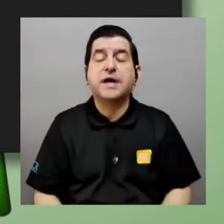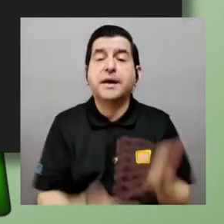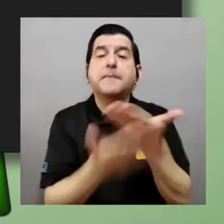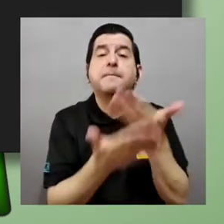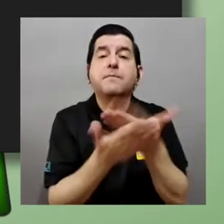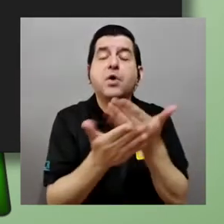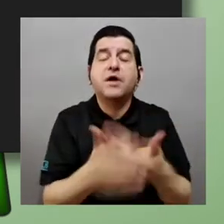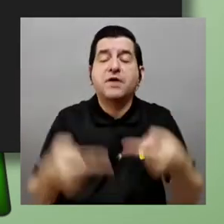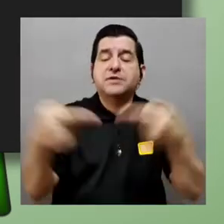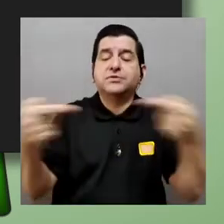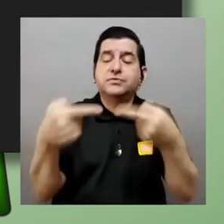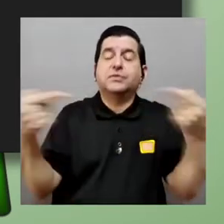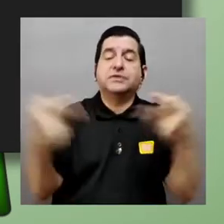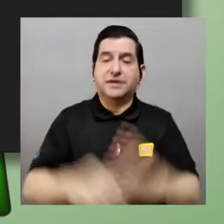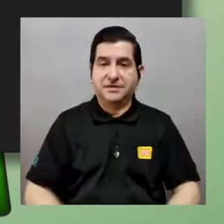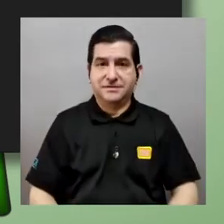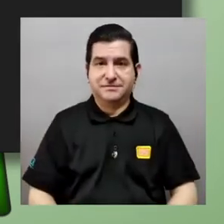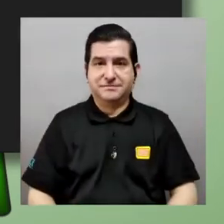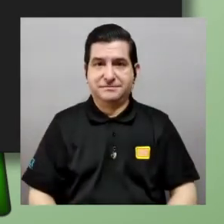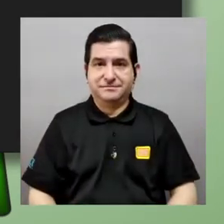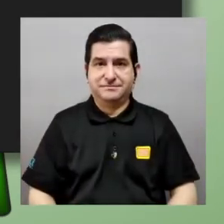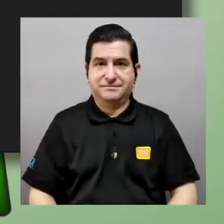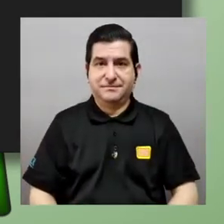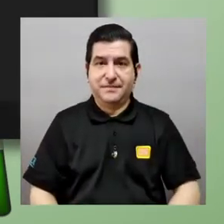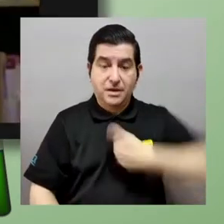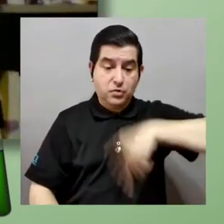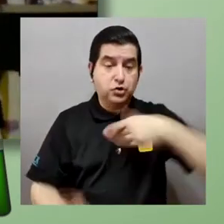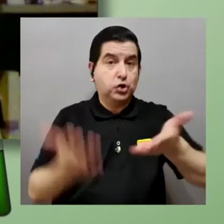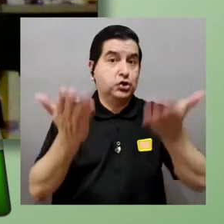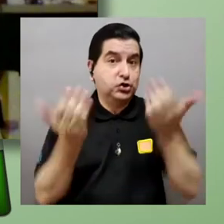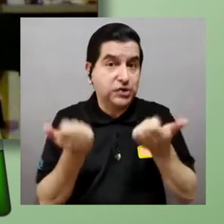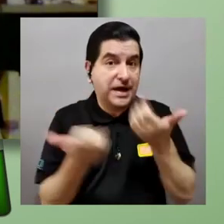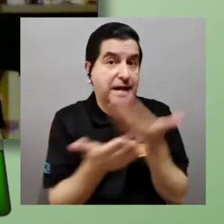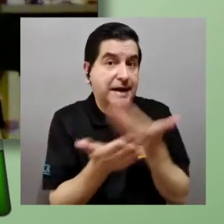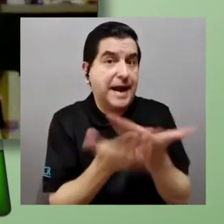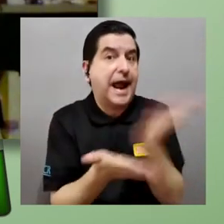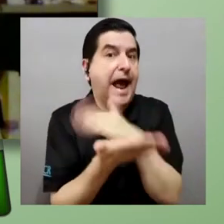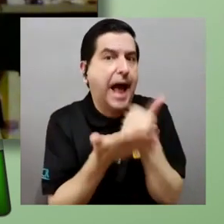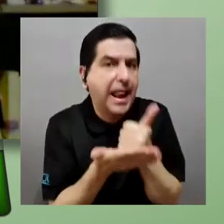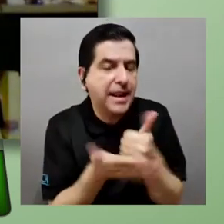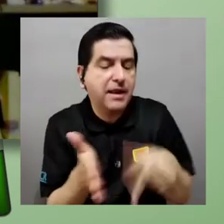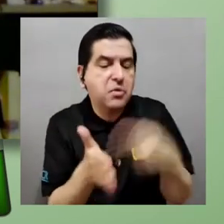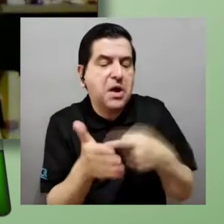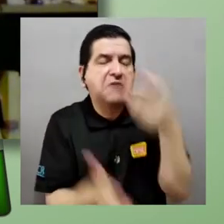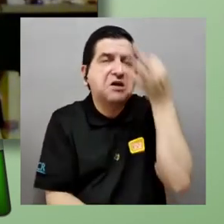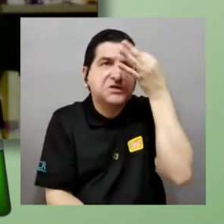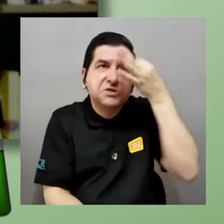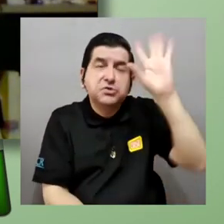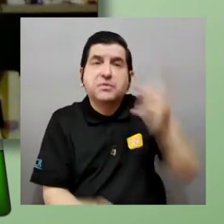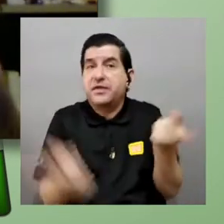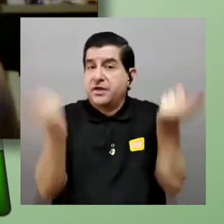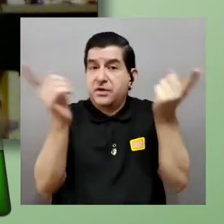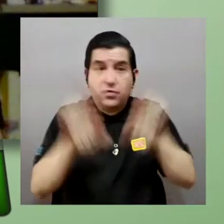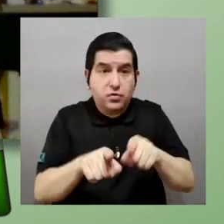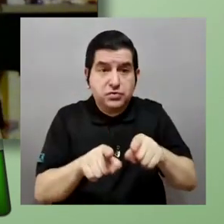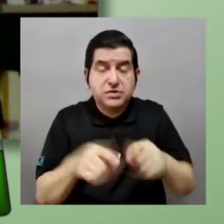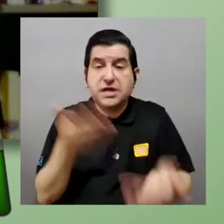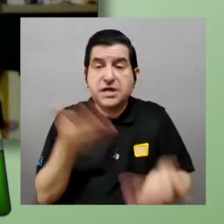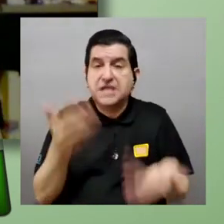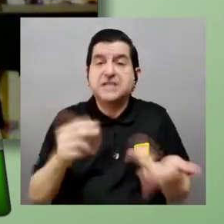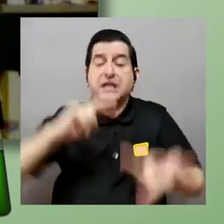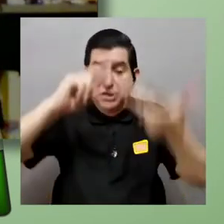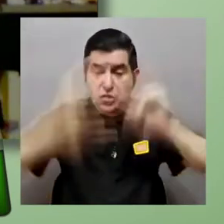cuando queremos hacer probar algo a veces suponemos que eso no pasa, que pasa lo contrario y llegamos a un